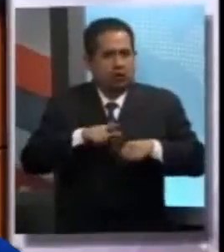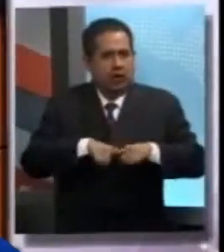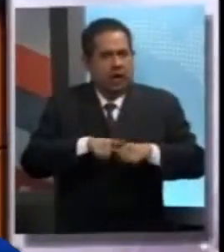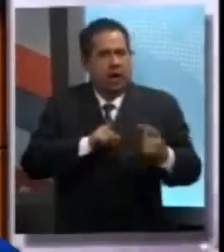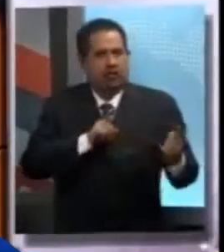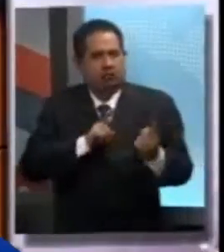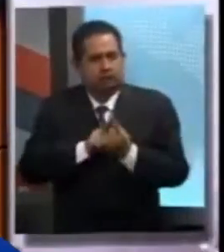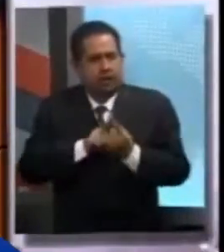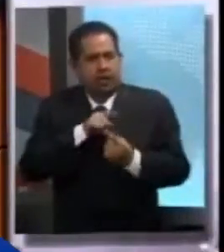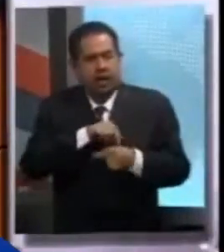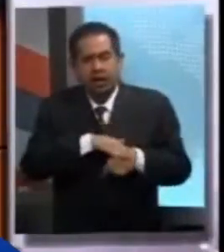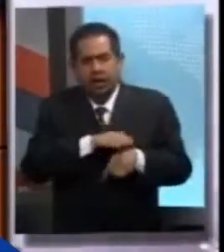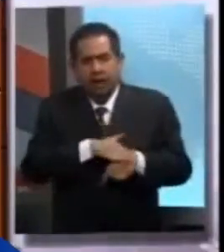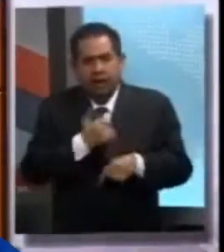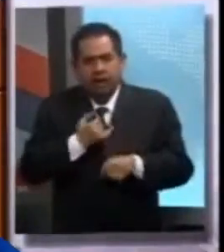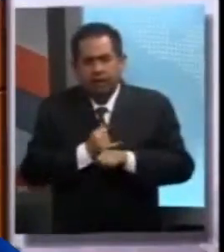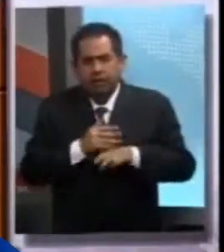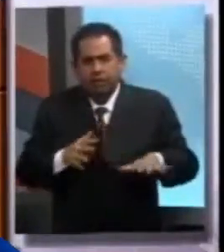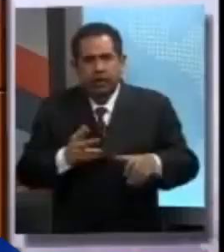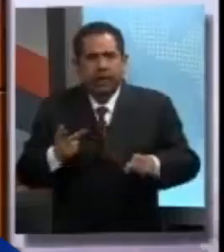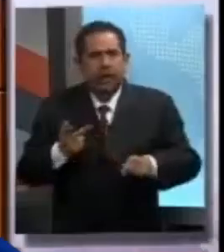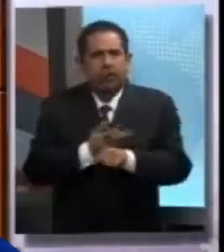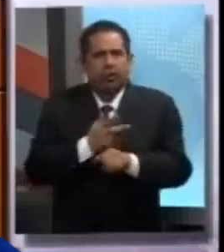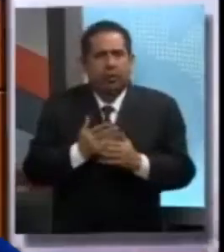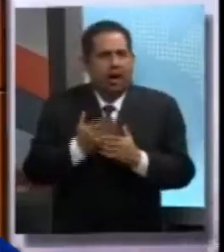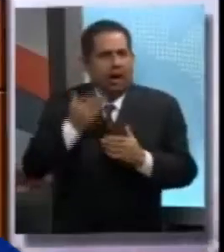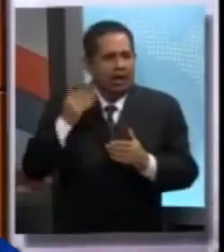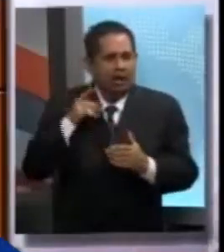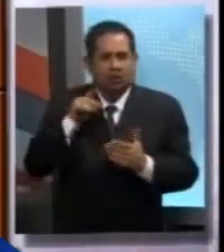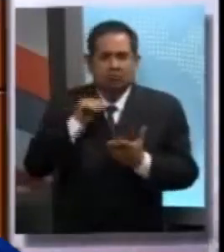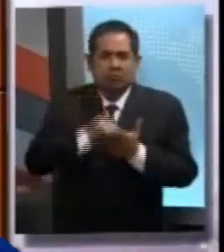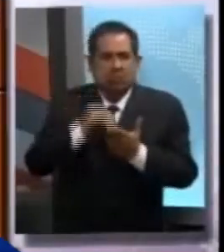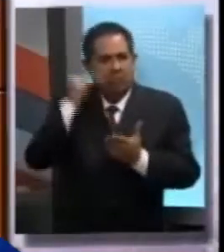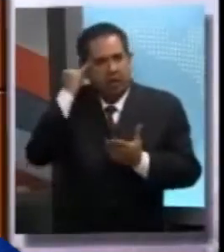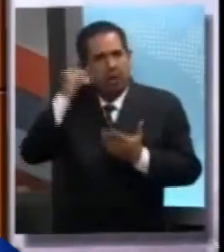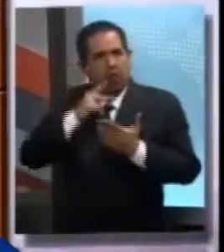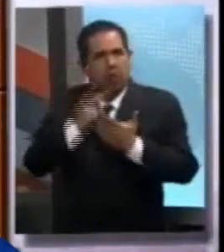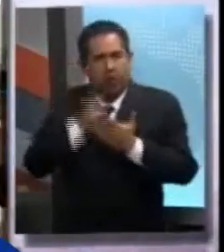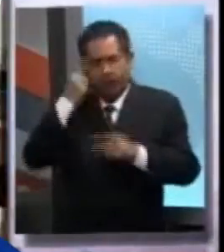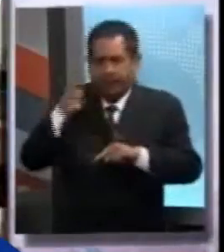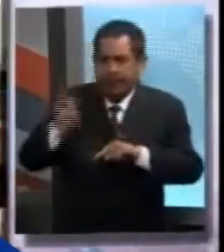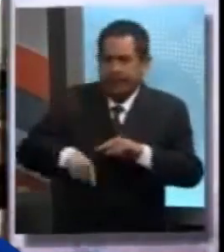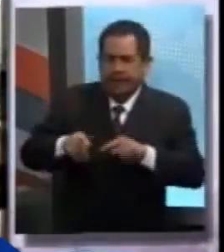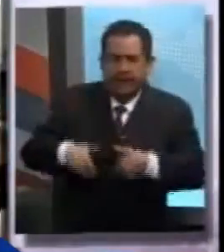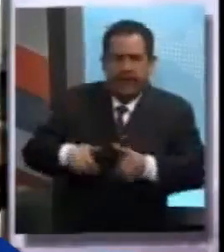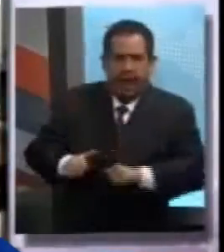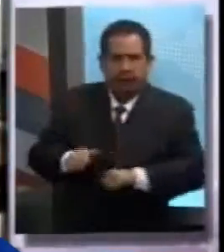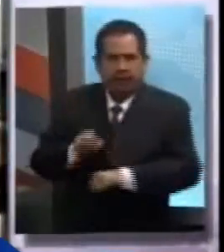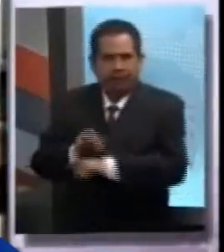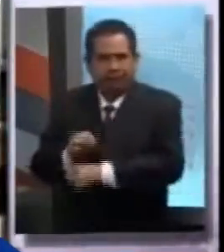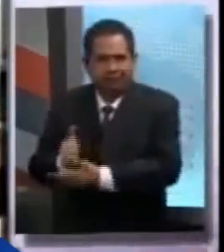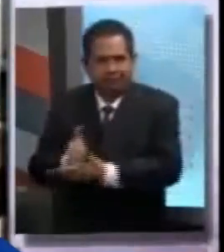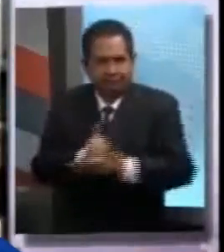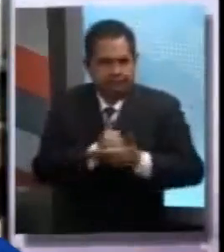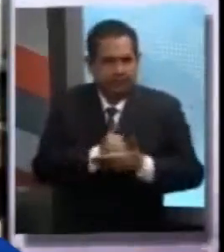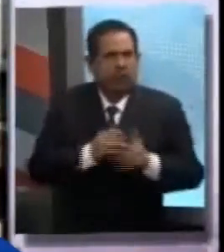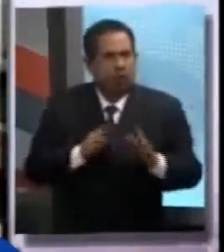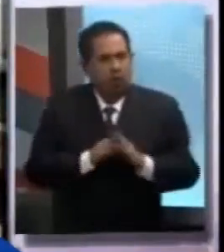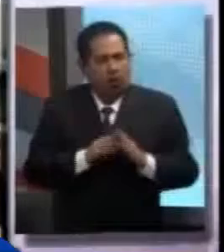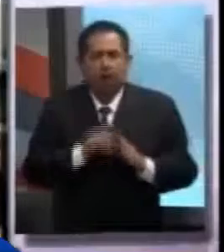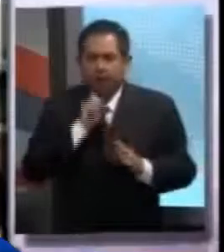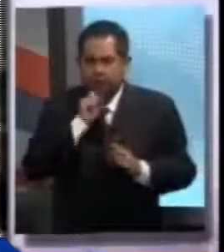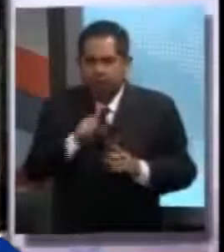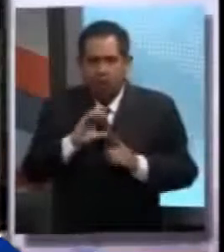para que informe sobre la implementación de la Cruzada Nacional contra el Hambre. Además se planteó crear una comisión